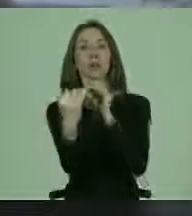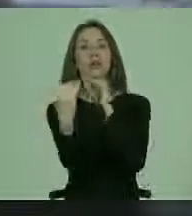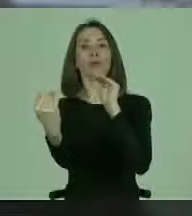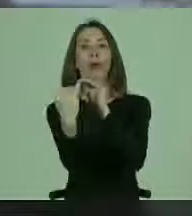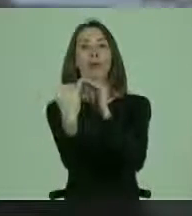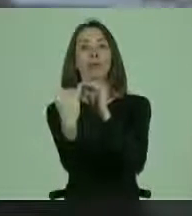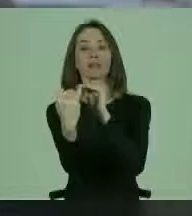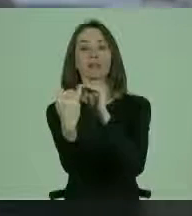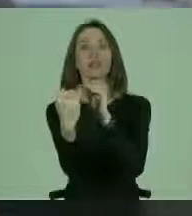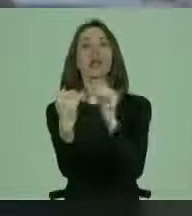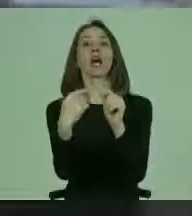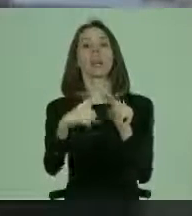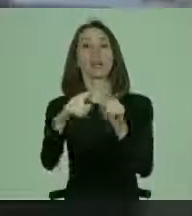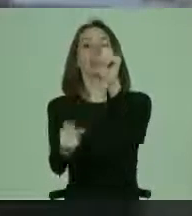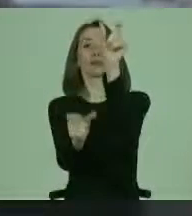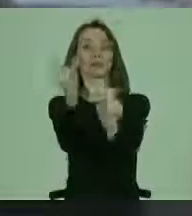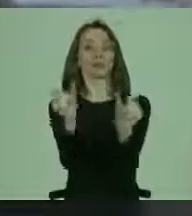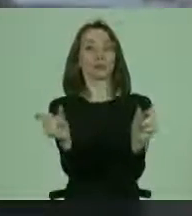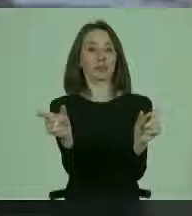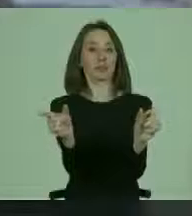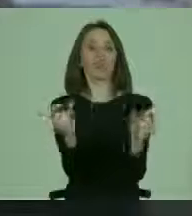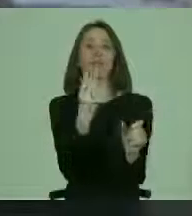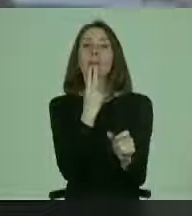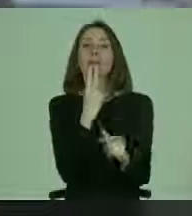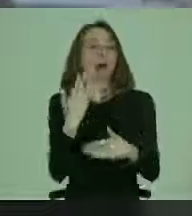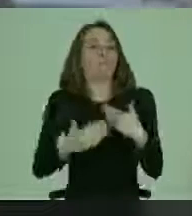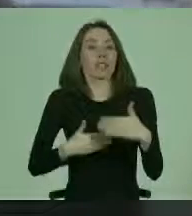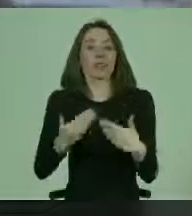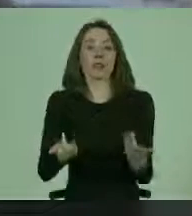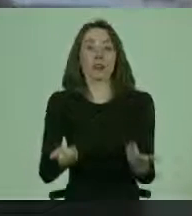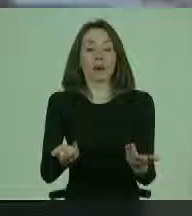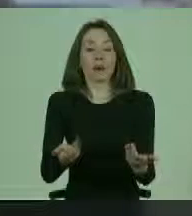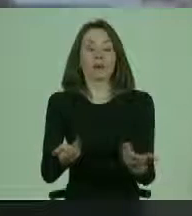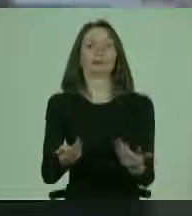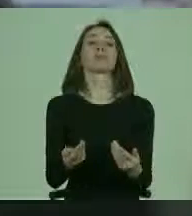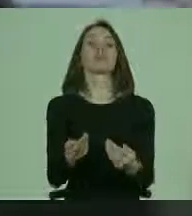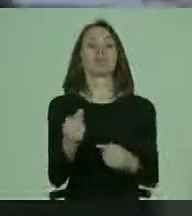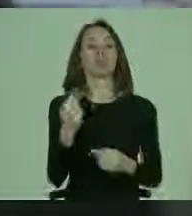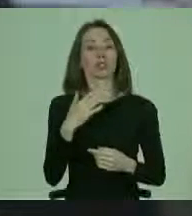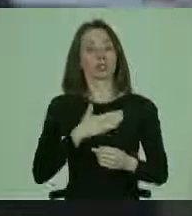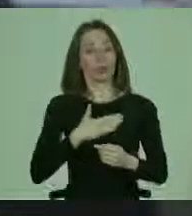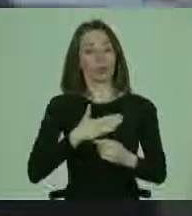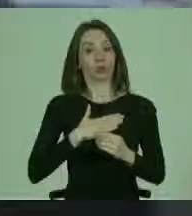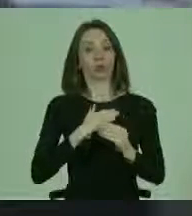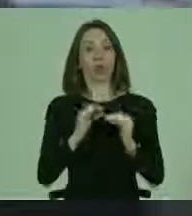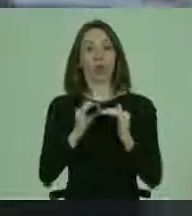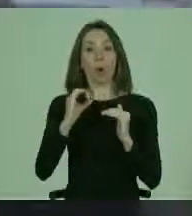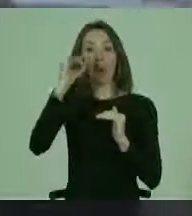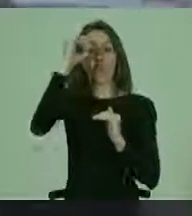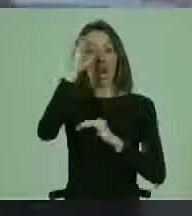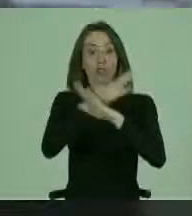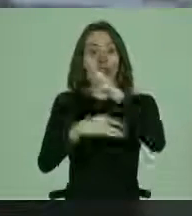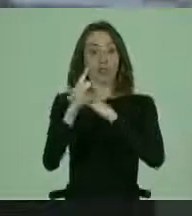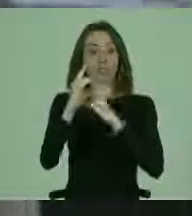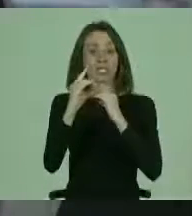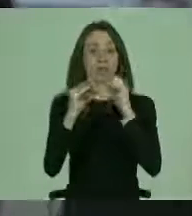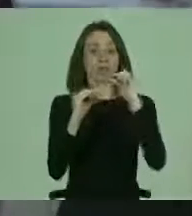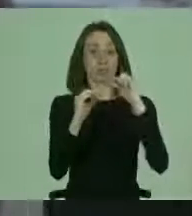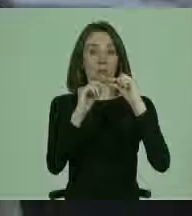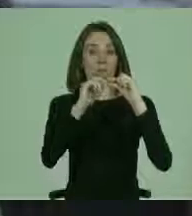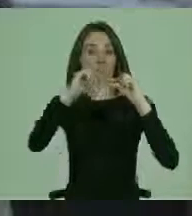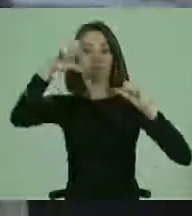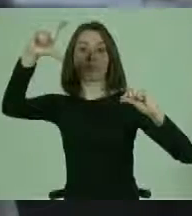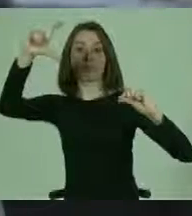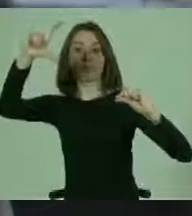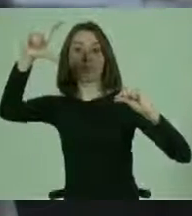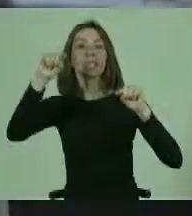condiciones con los demás en la vida misma y, por lo tanto, su grado de discapacidad aumentará. Esa es la